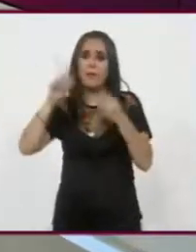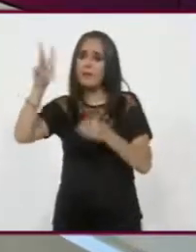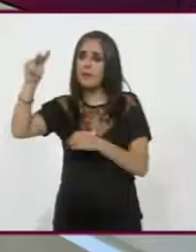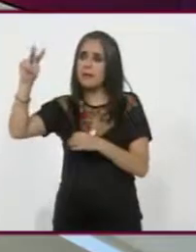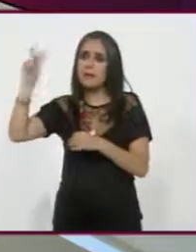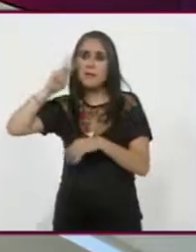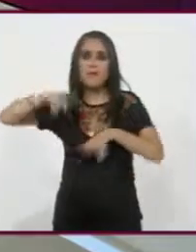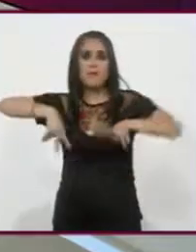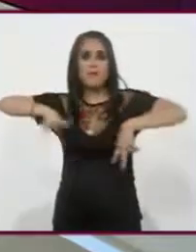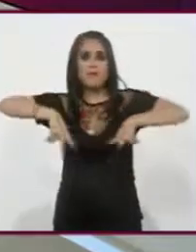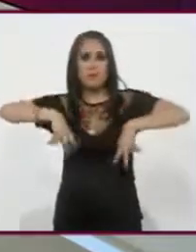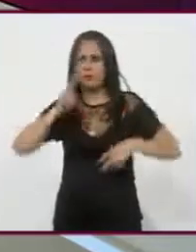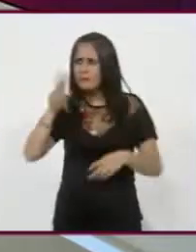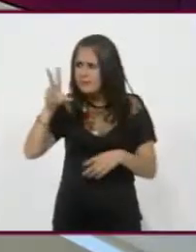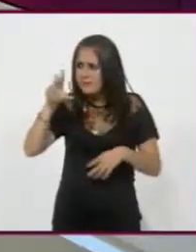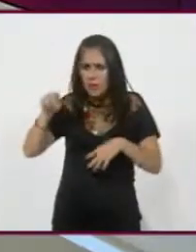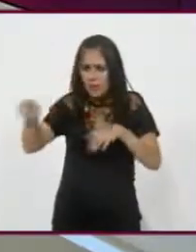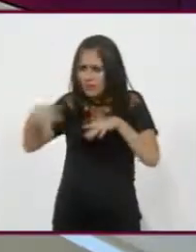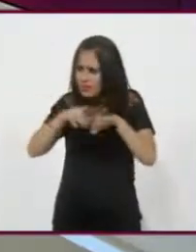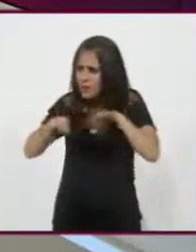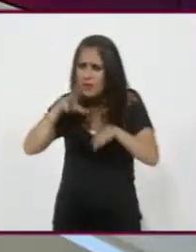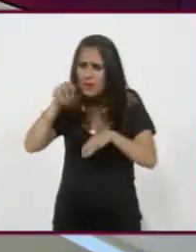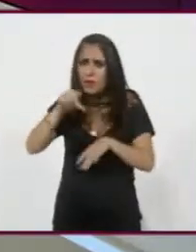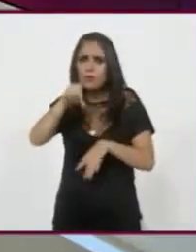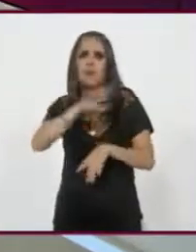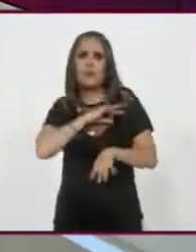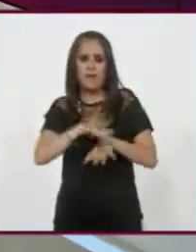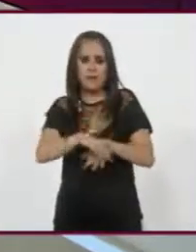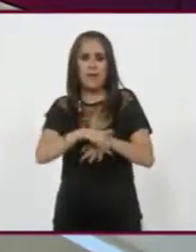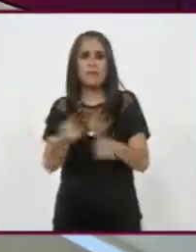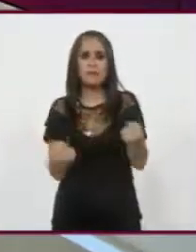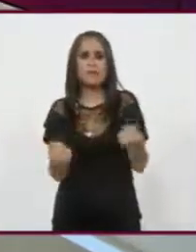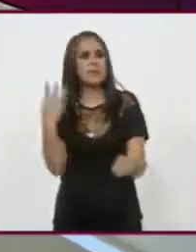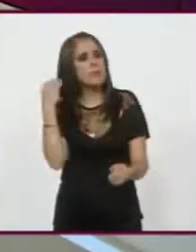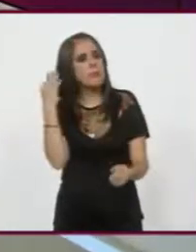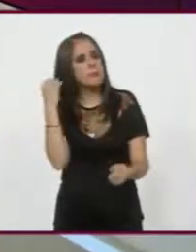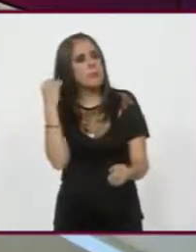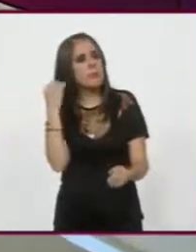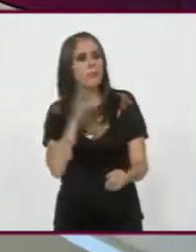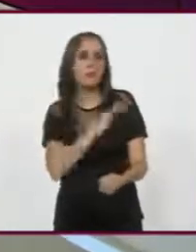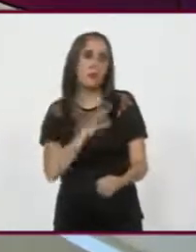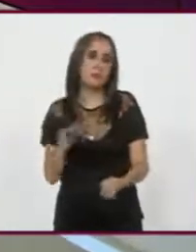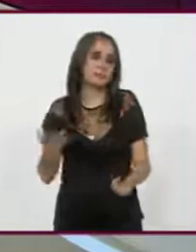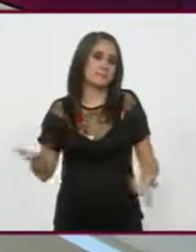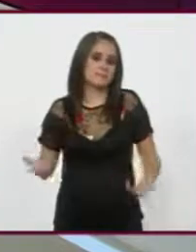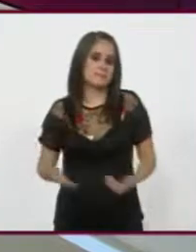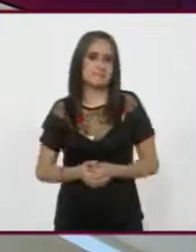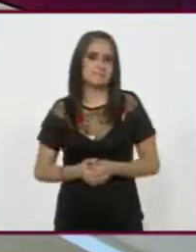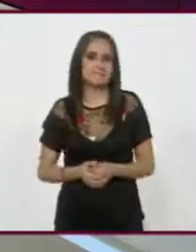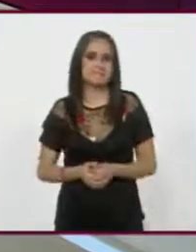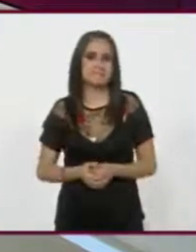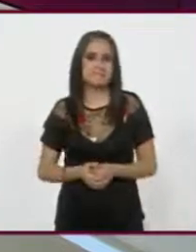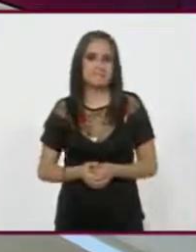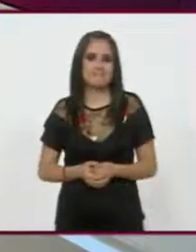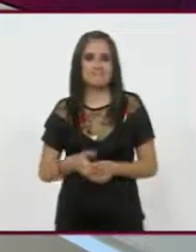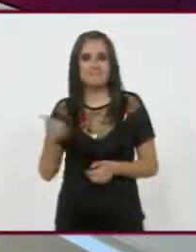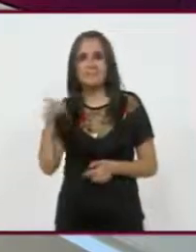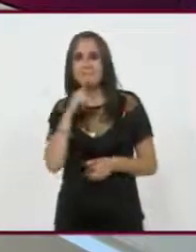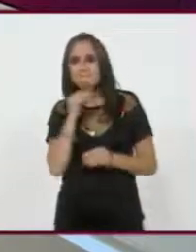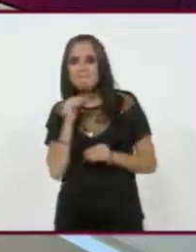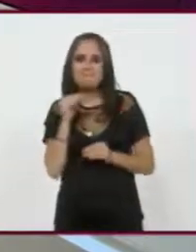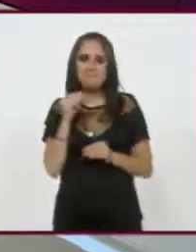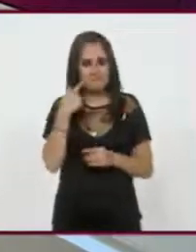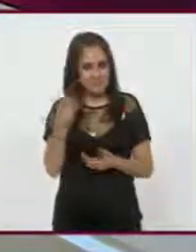¿qué no trabajan? Lo puedes medir con el tráfico. Sí, pues sí. O sea, es ahora... Esa es la mejor. Bueno. Te fijas que tuvo que ver, no dice nada. Vámonos